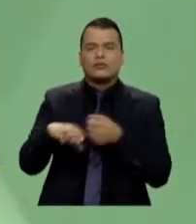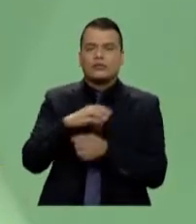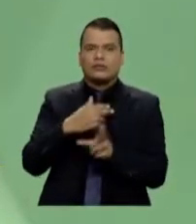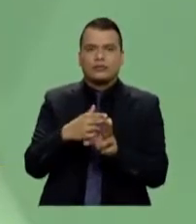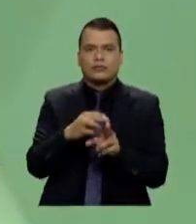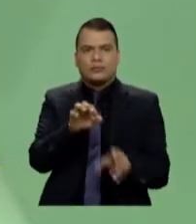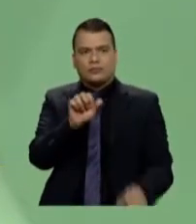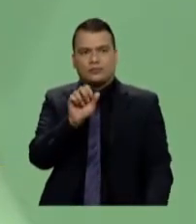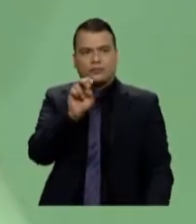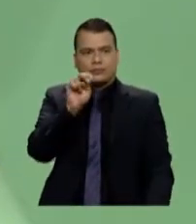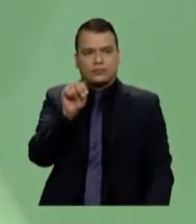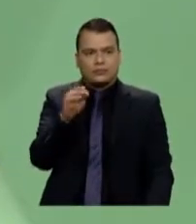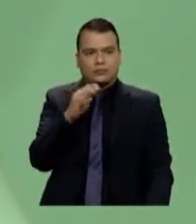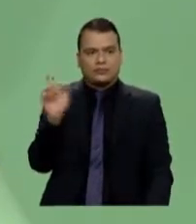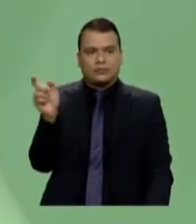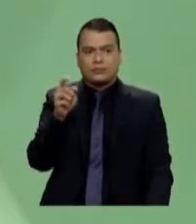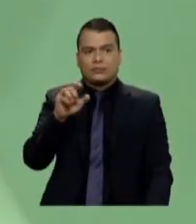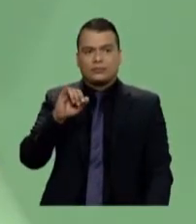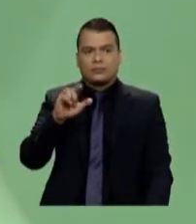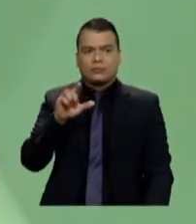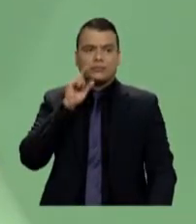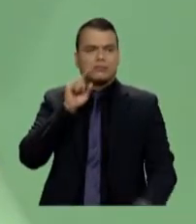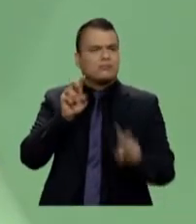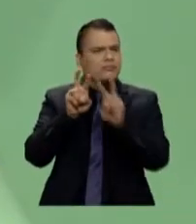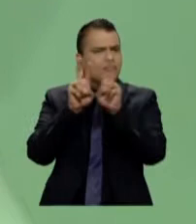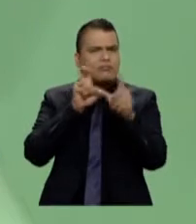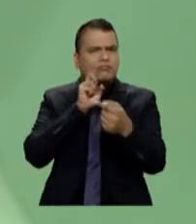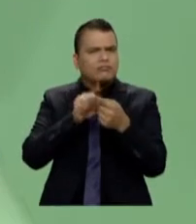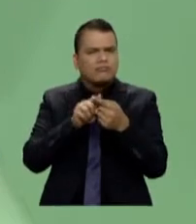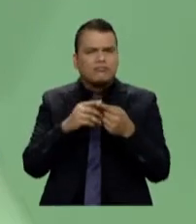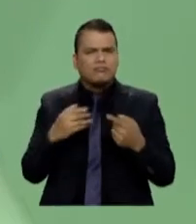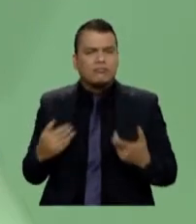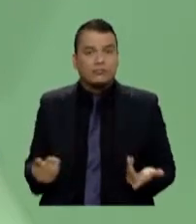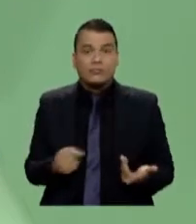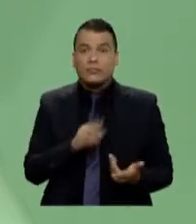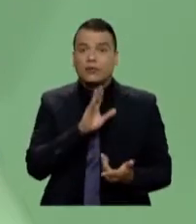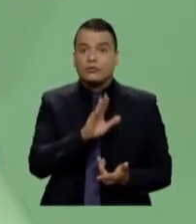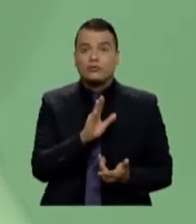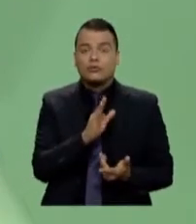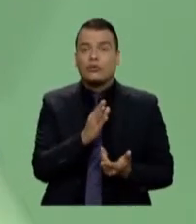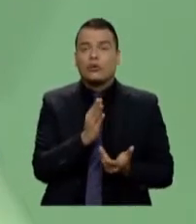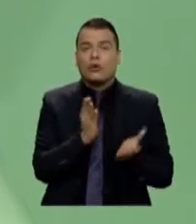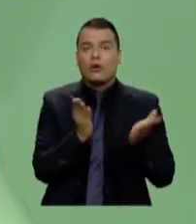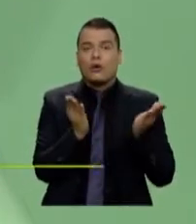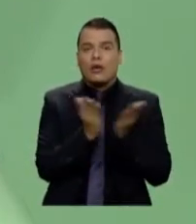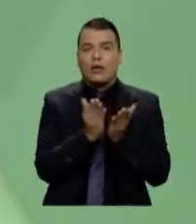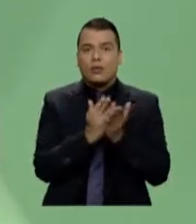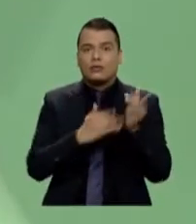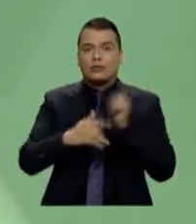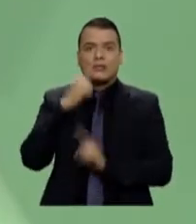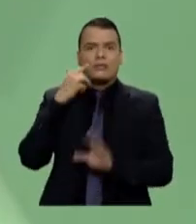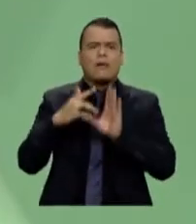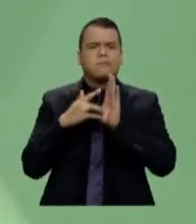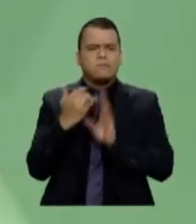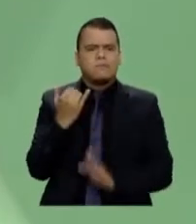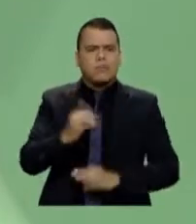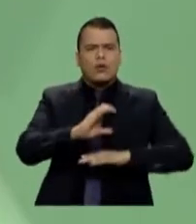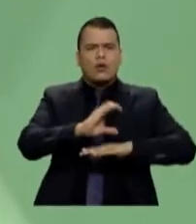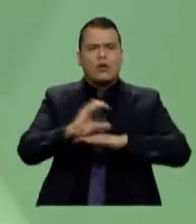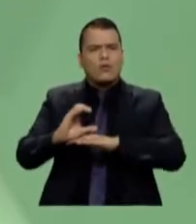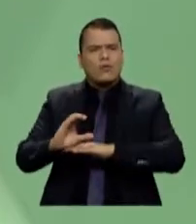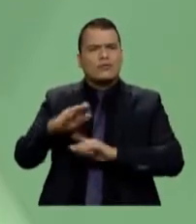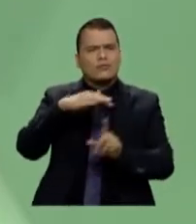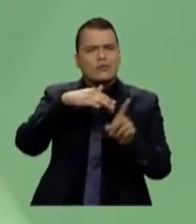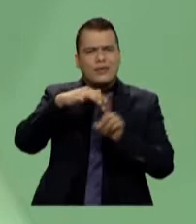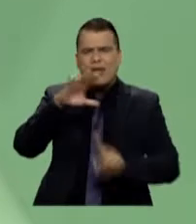unir la diversidad colombiana en torno a la educación ambiental. Es un evento donde las corporaciones autónomas regionales de